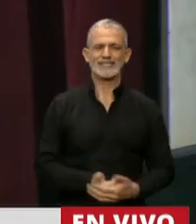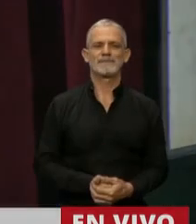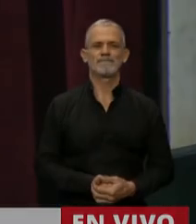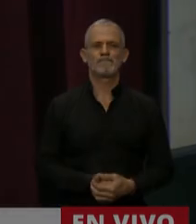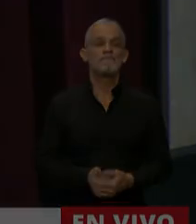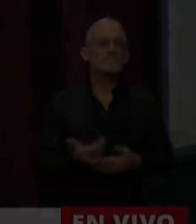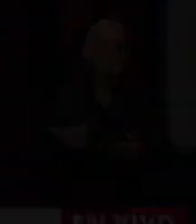diputado Caña.